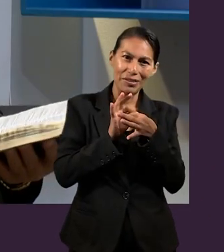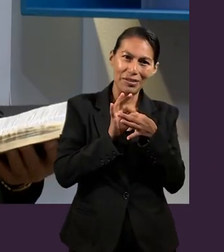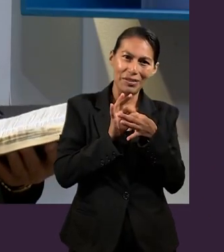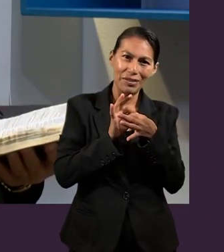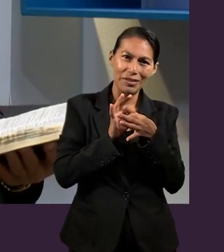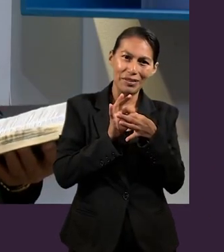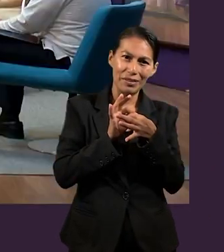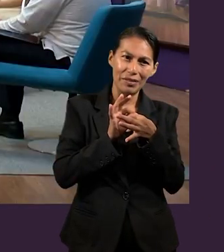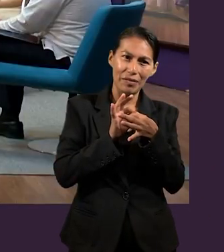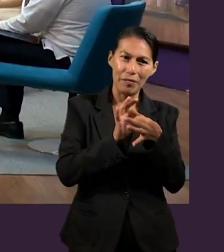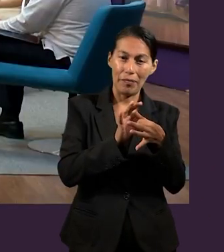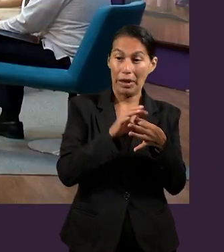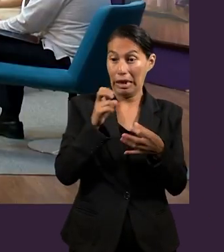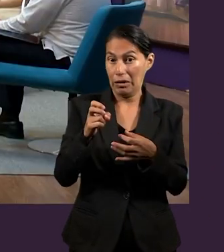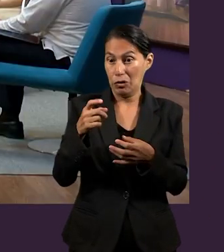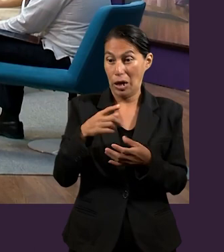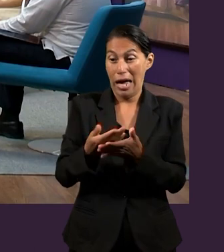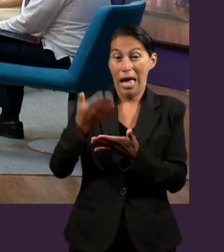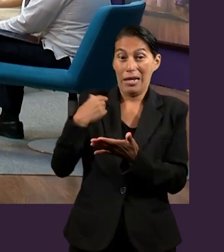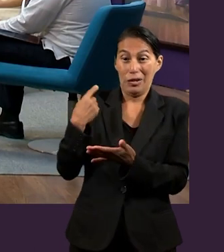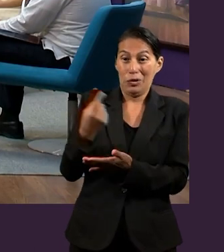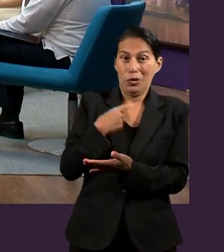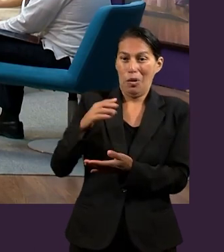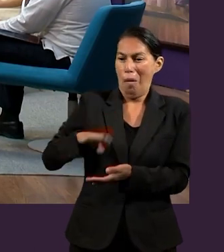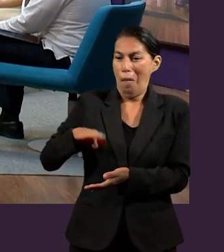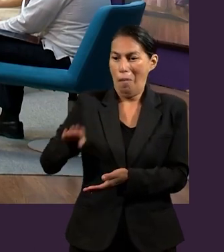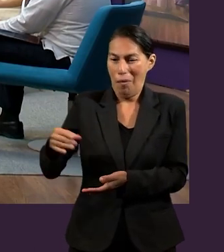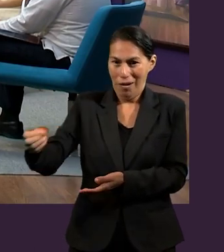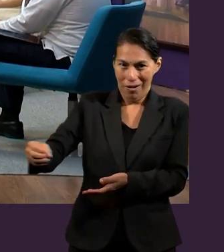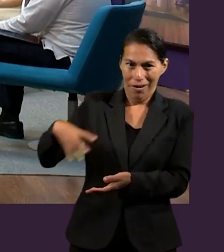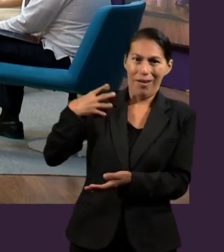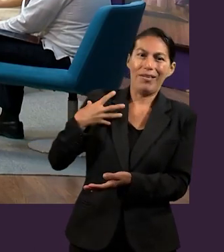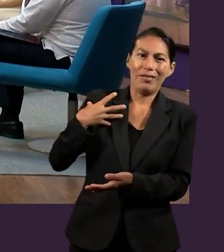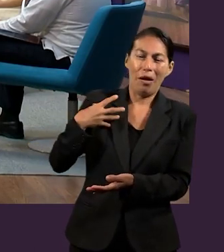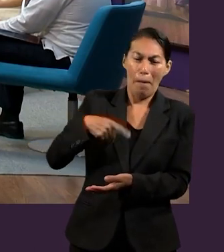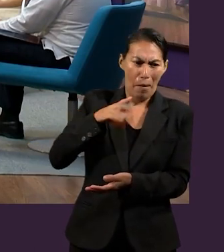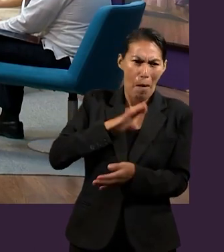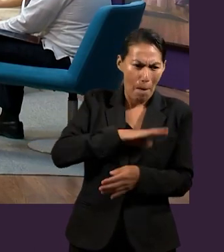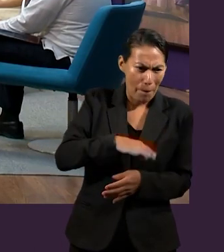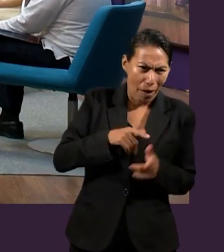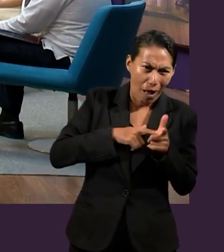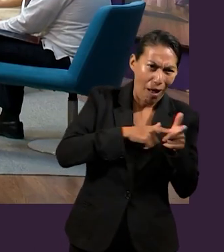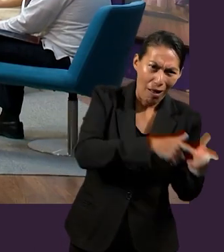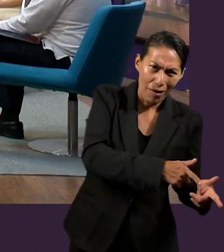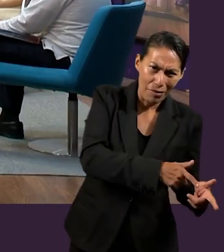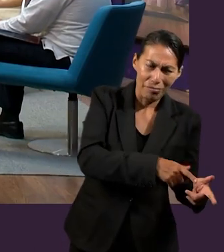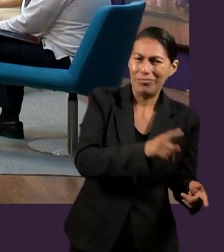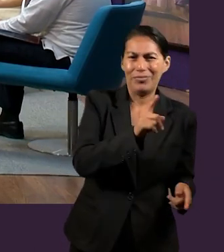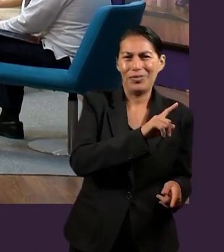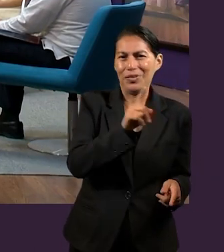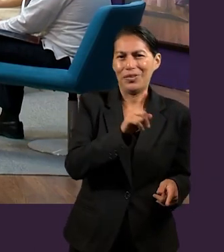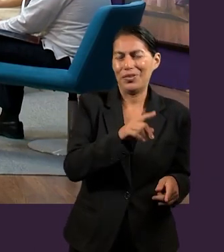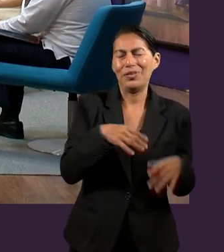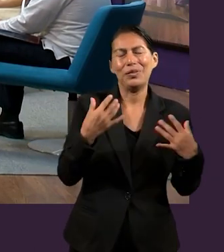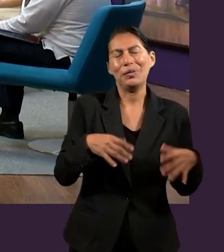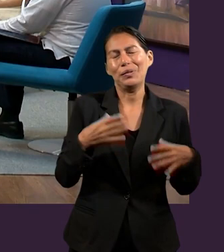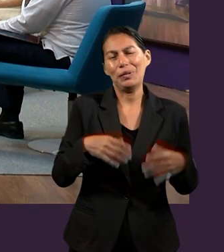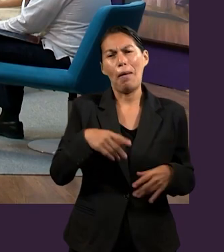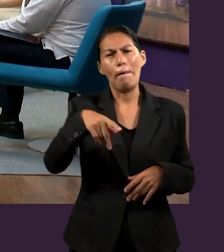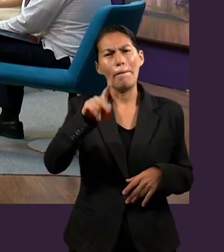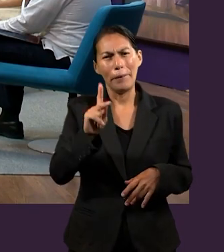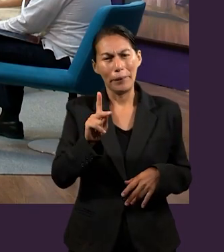así. Aunque esa era nuestra condición, la segunda frase muy grata de este versículo,